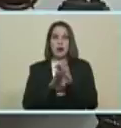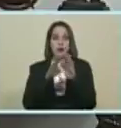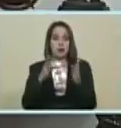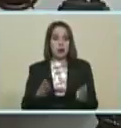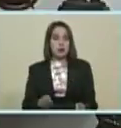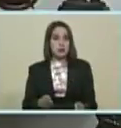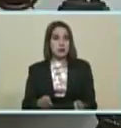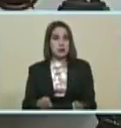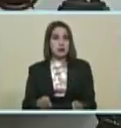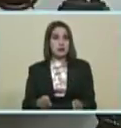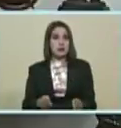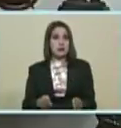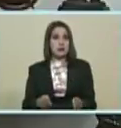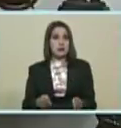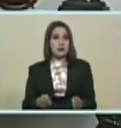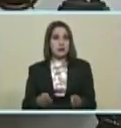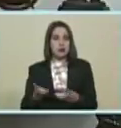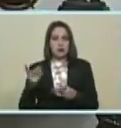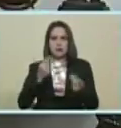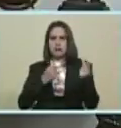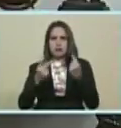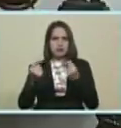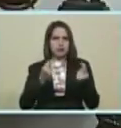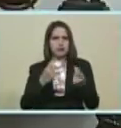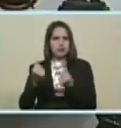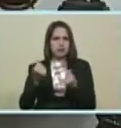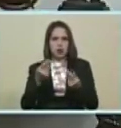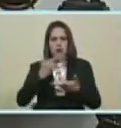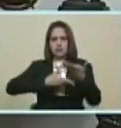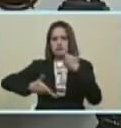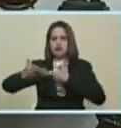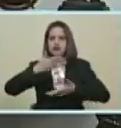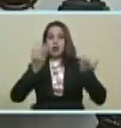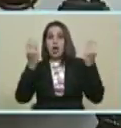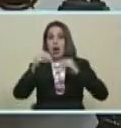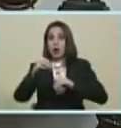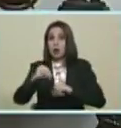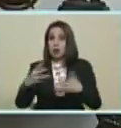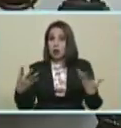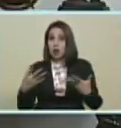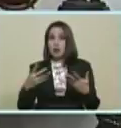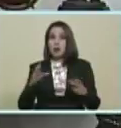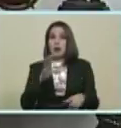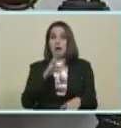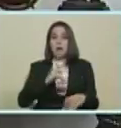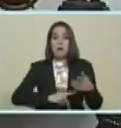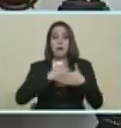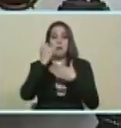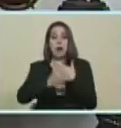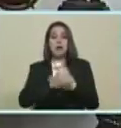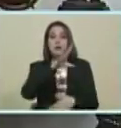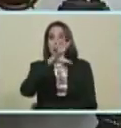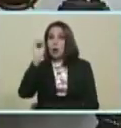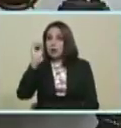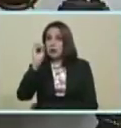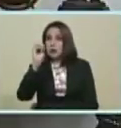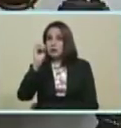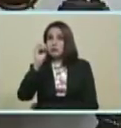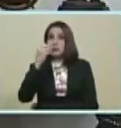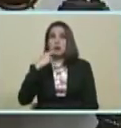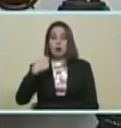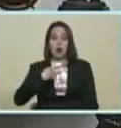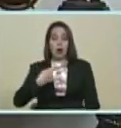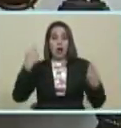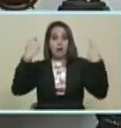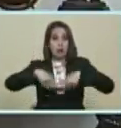De negociación De los precios Acordados Del plan 50 Yo he aprobado El